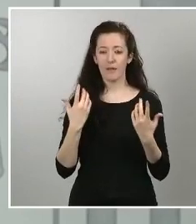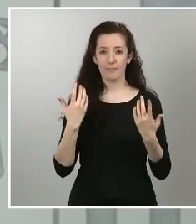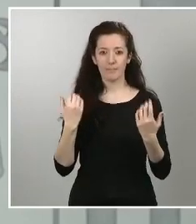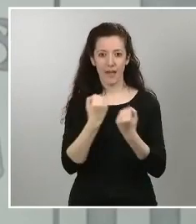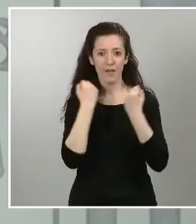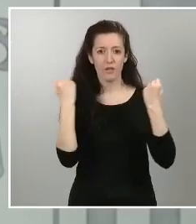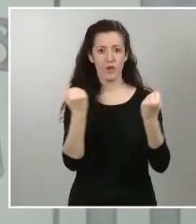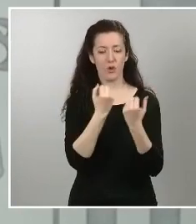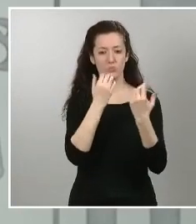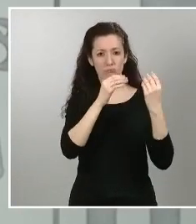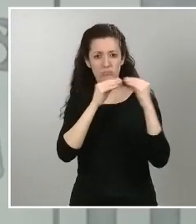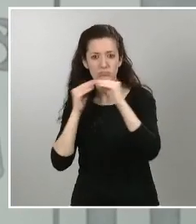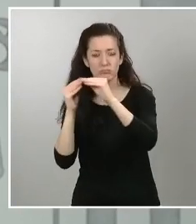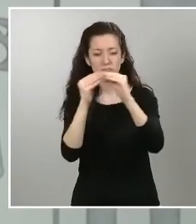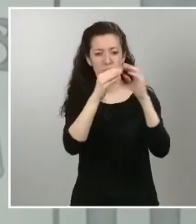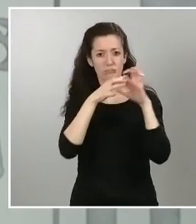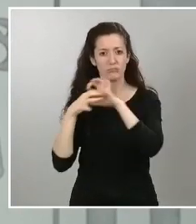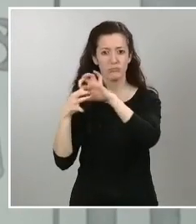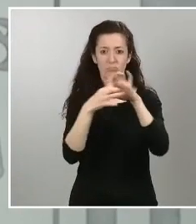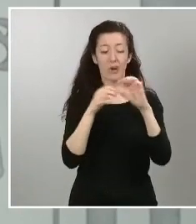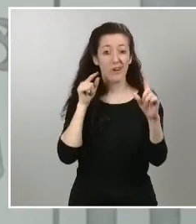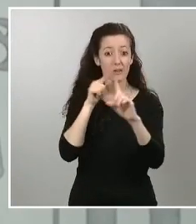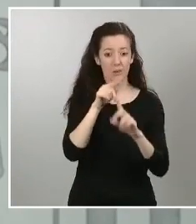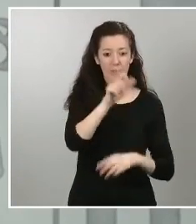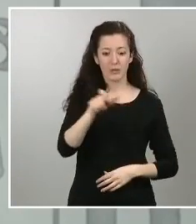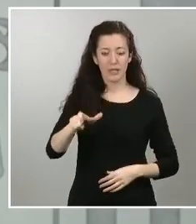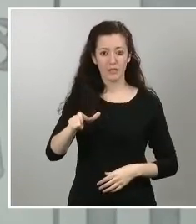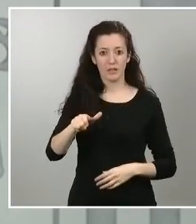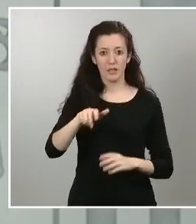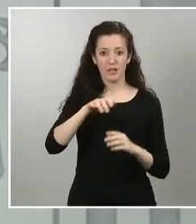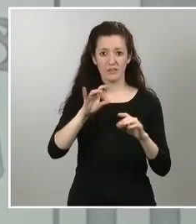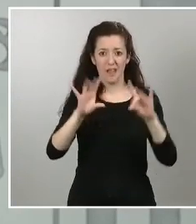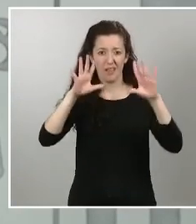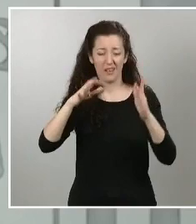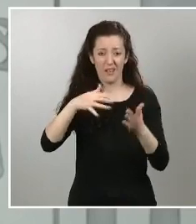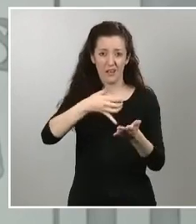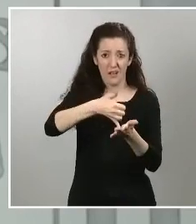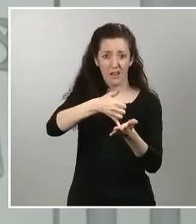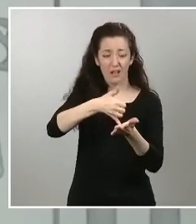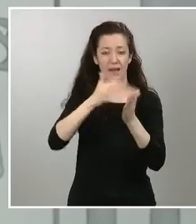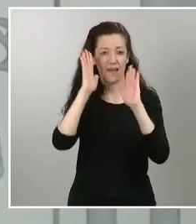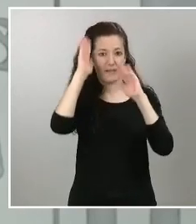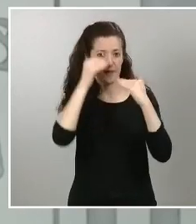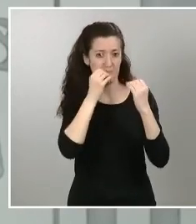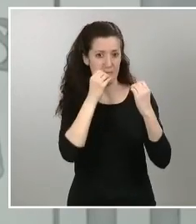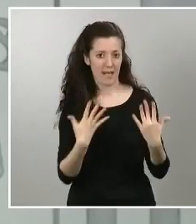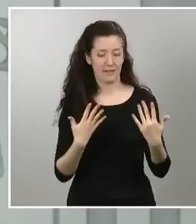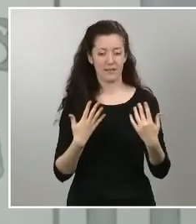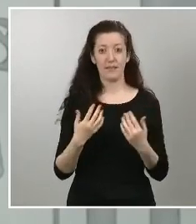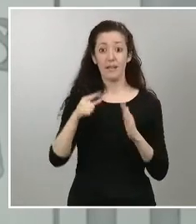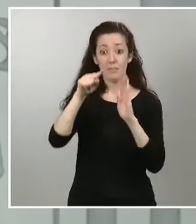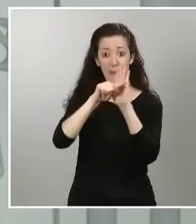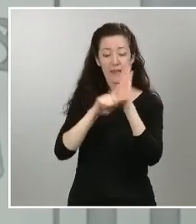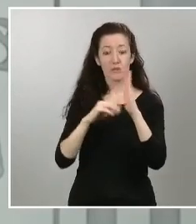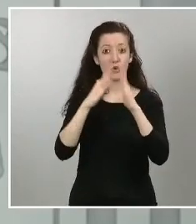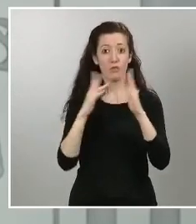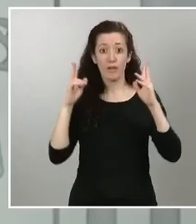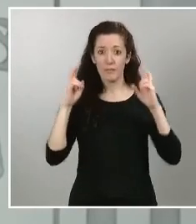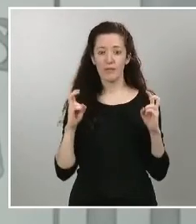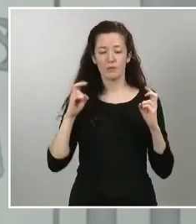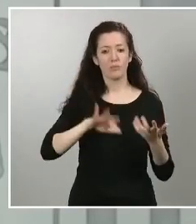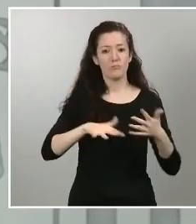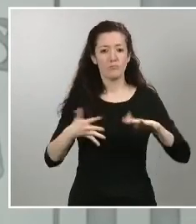acción para que las medidas de confinamiento se practiquen se apliquen en toda su dimensión de manera que puedan ser efectivas